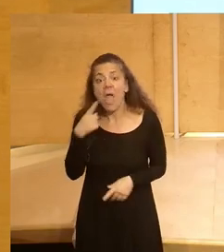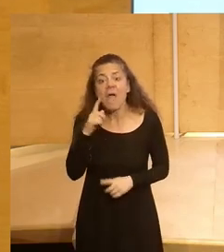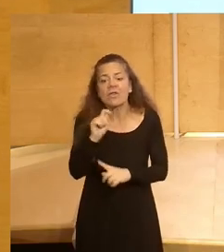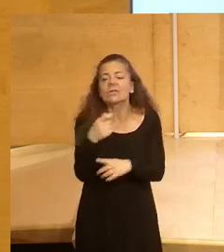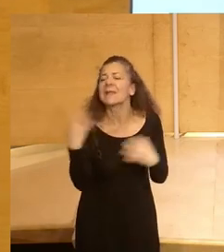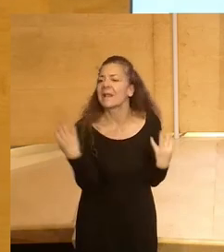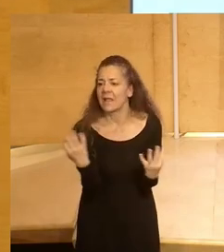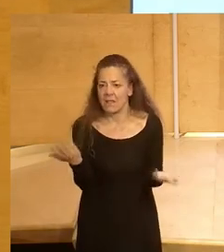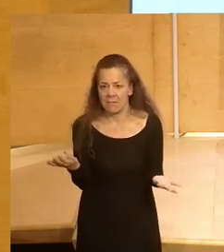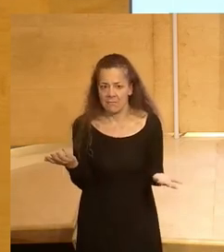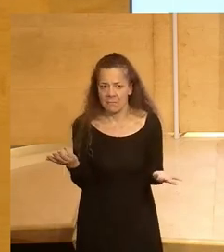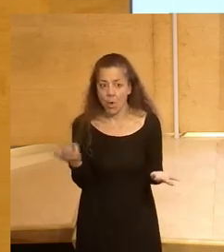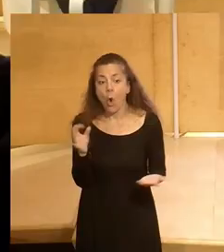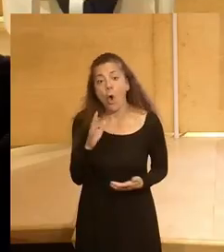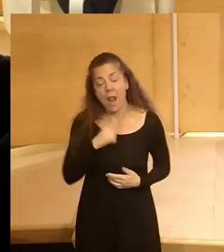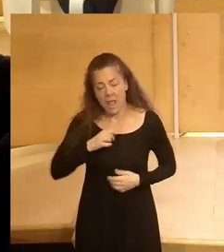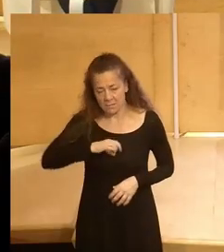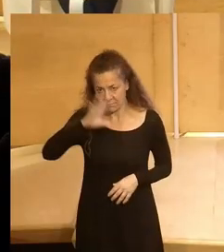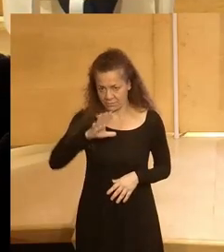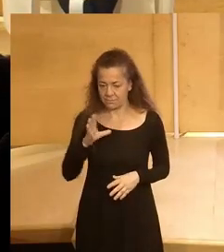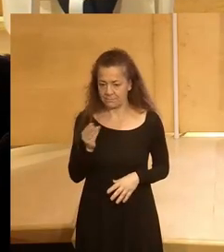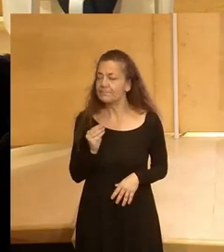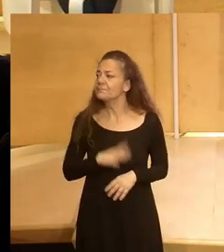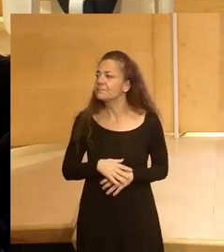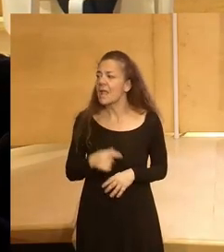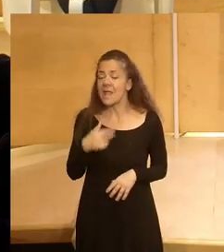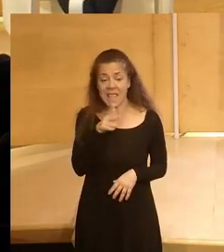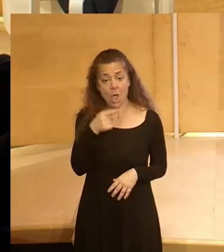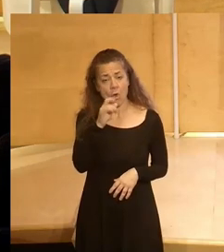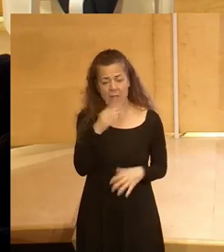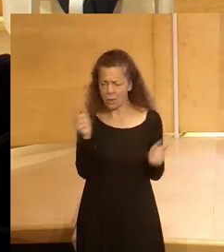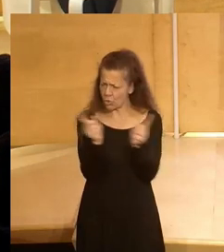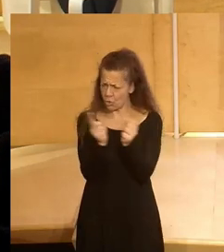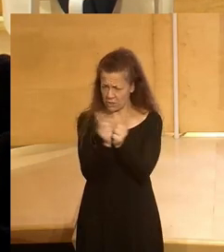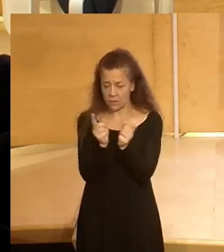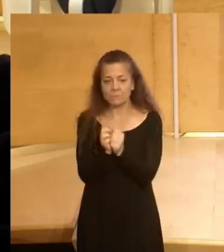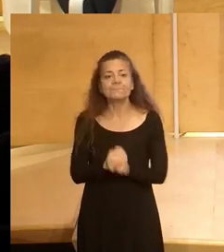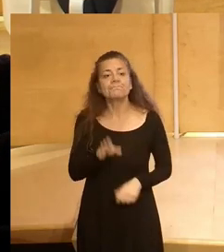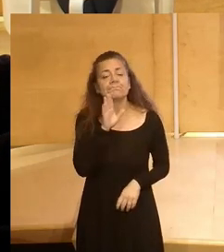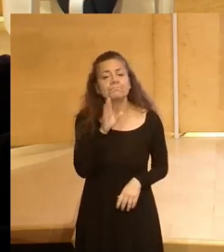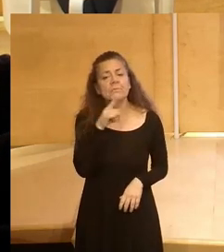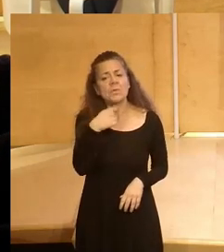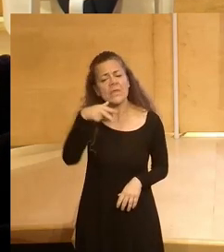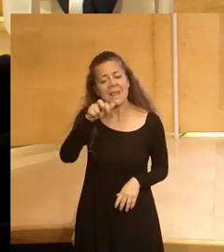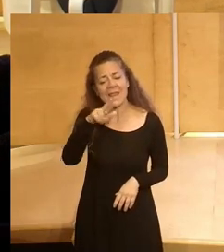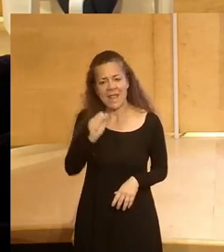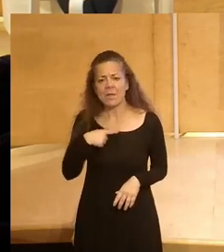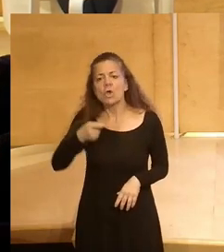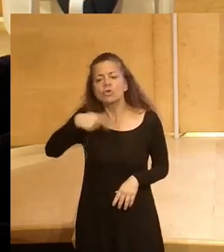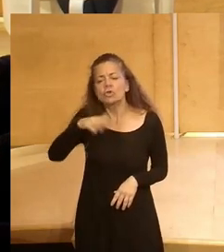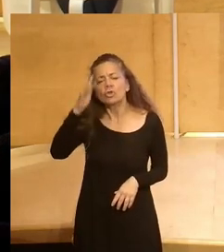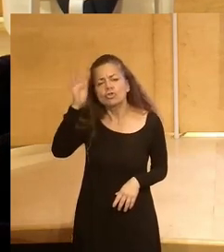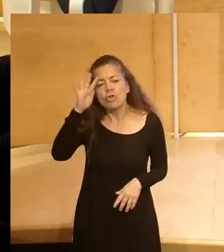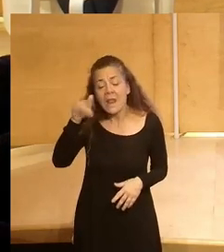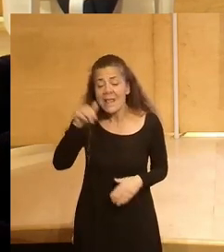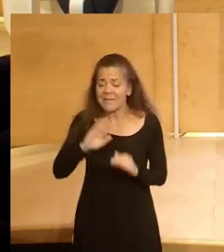llegamos claro ojalá nos sorprendamos para bien y Gonzalo muy brevemente como decía Néria ¿qué podemos soñar en el